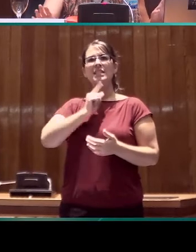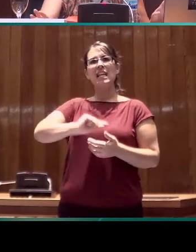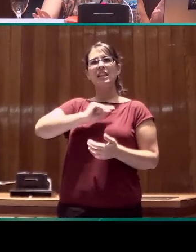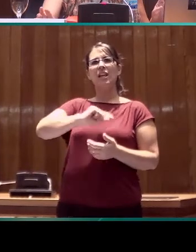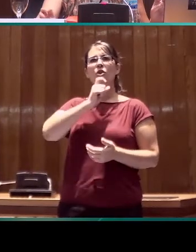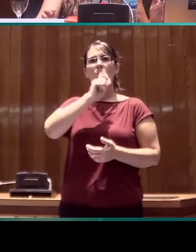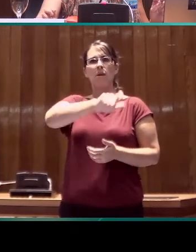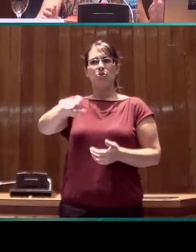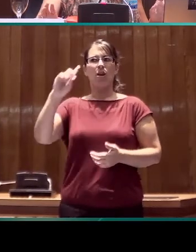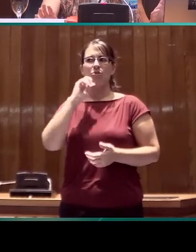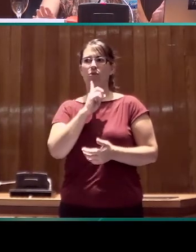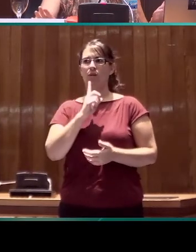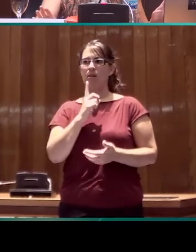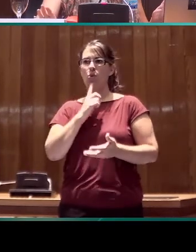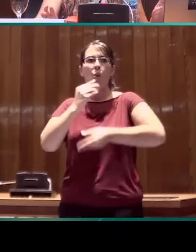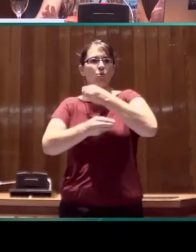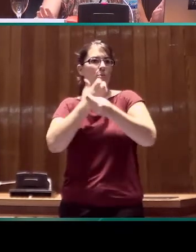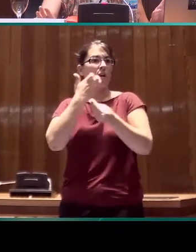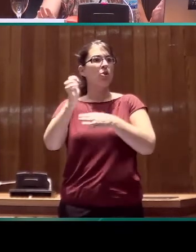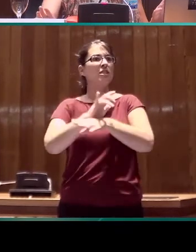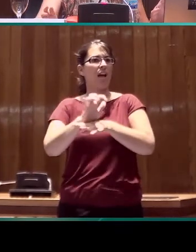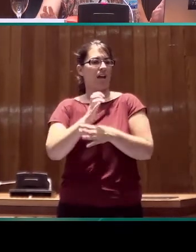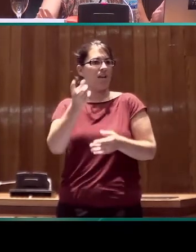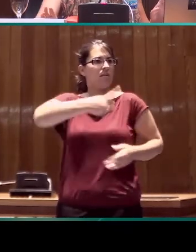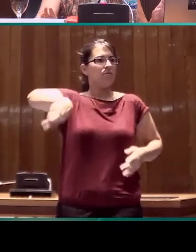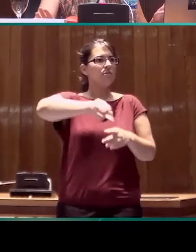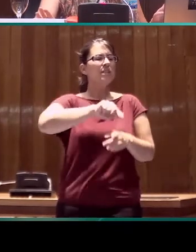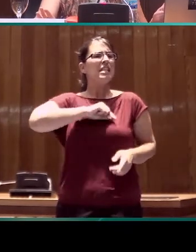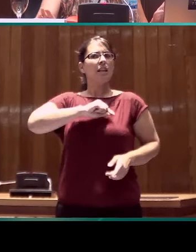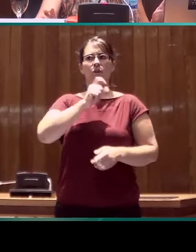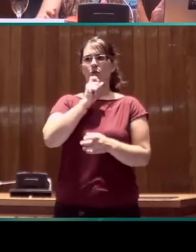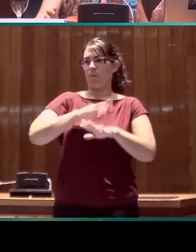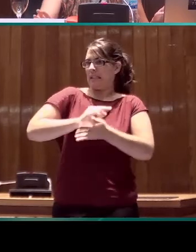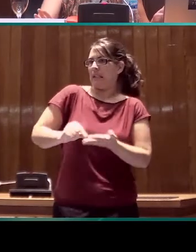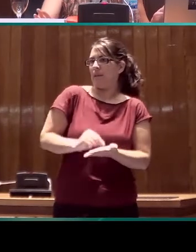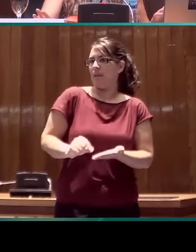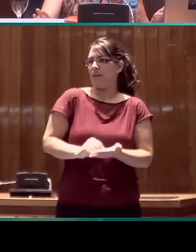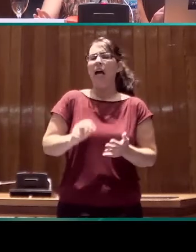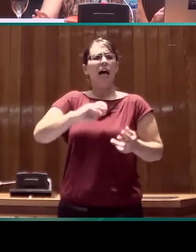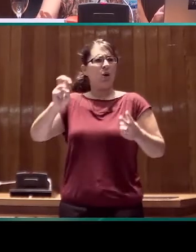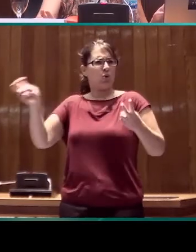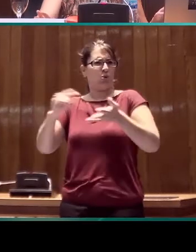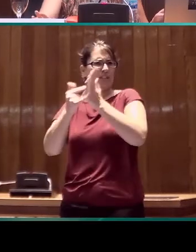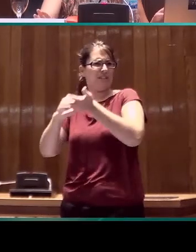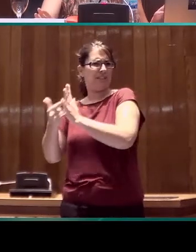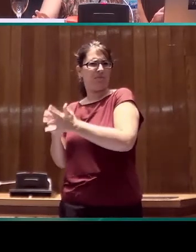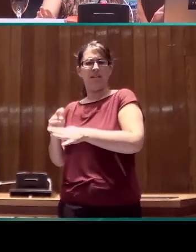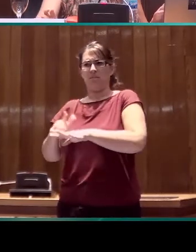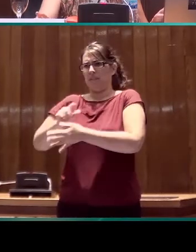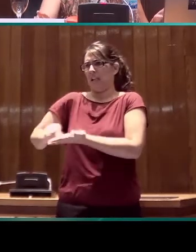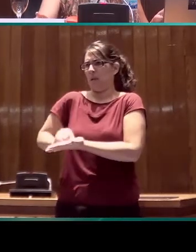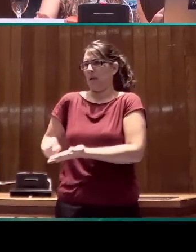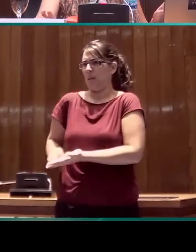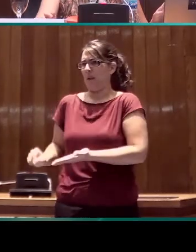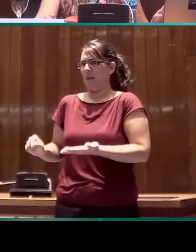usabilidad de un sistema como sea para escribir. Hay otros que no me ha dado tiempo de comentar, pero que otros lingüistas